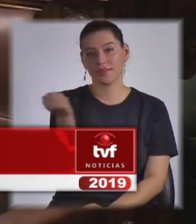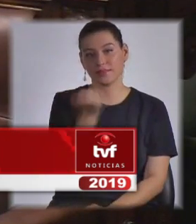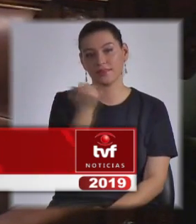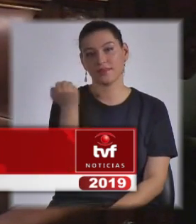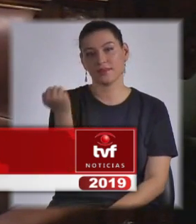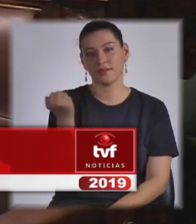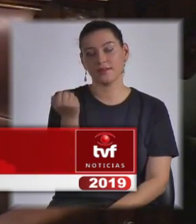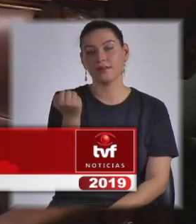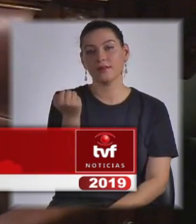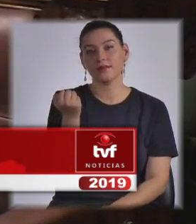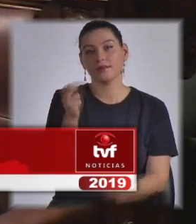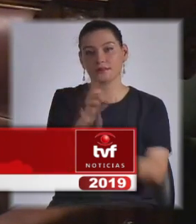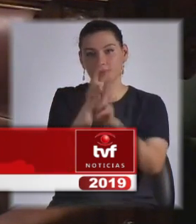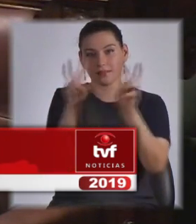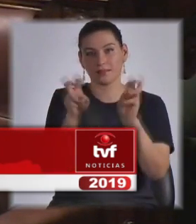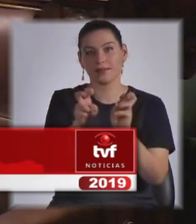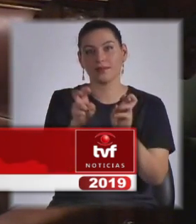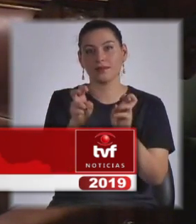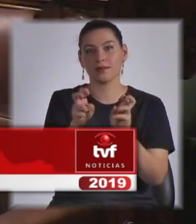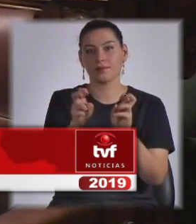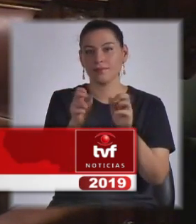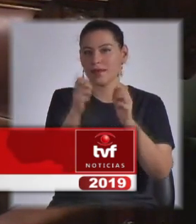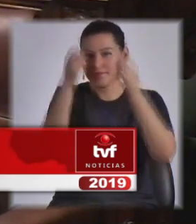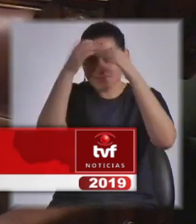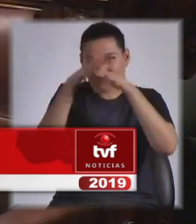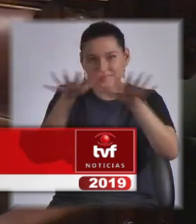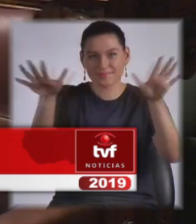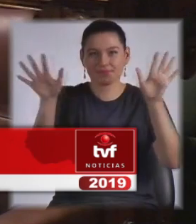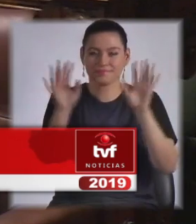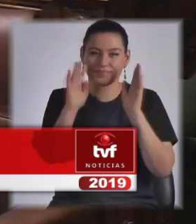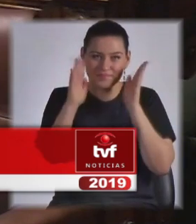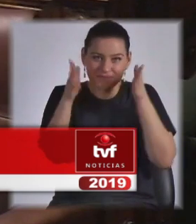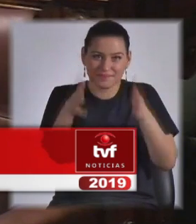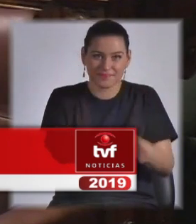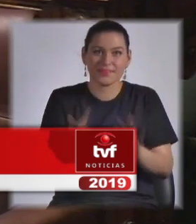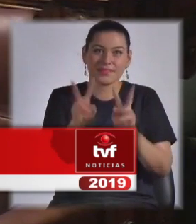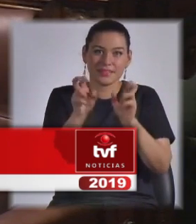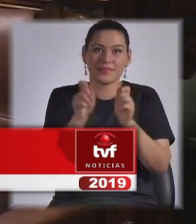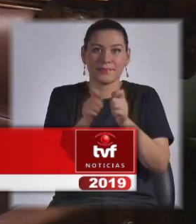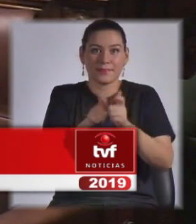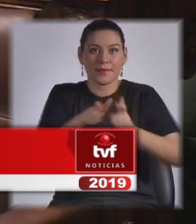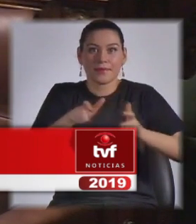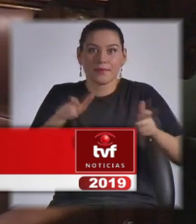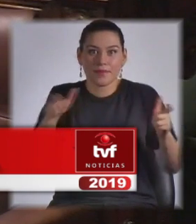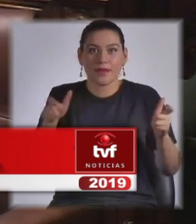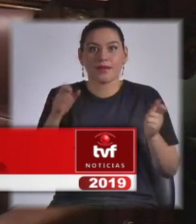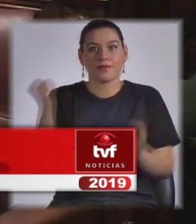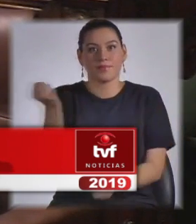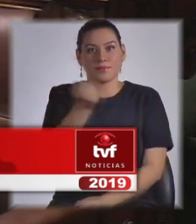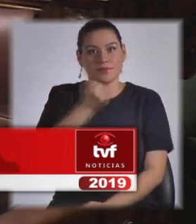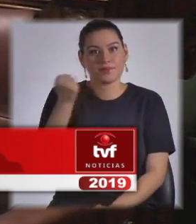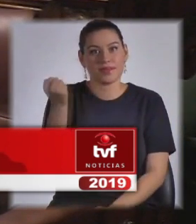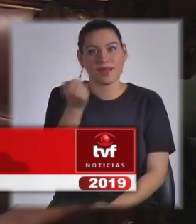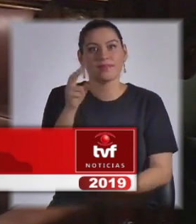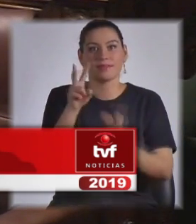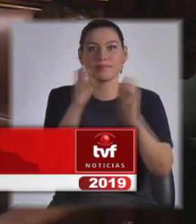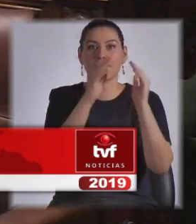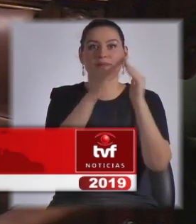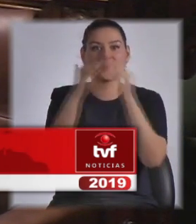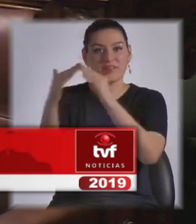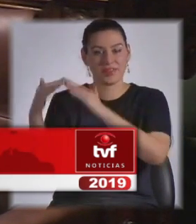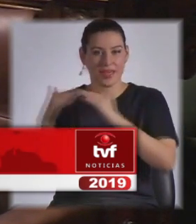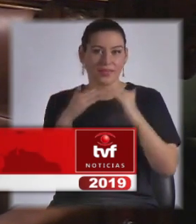en lo que tiene que ver con la parte agraria, básicamente, más allá del crecimiento bastante importante a nivel de vivienda,